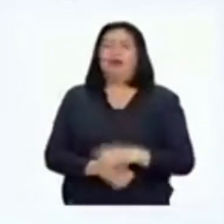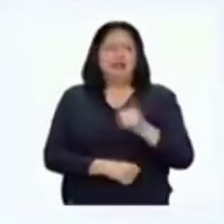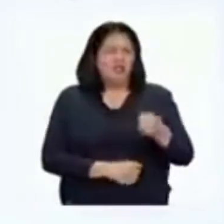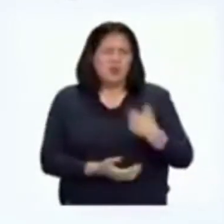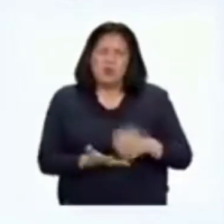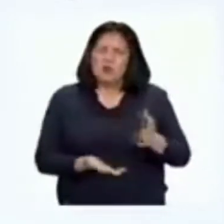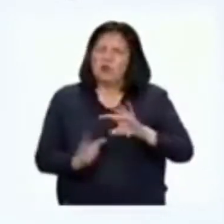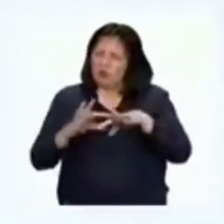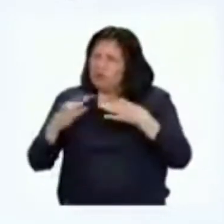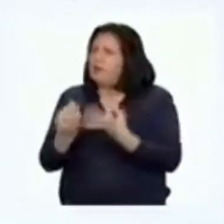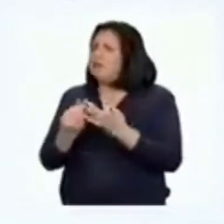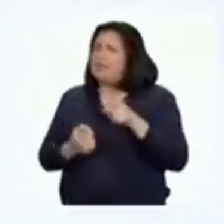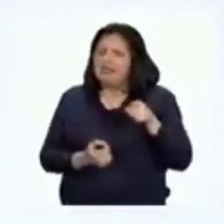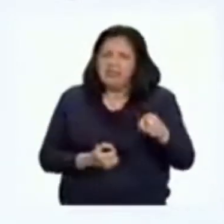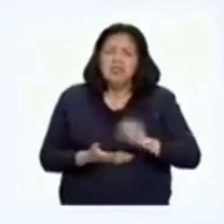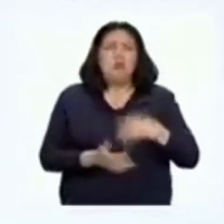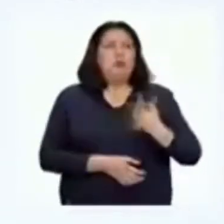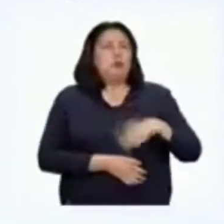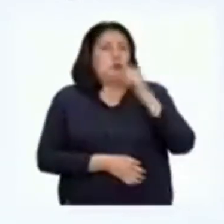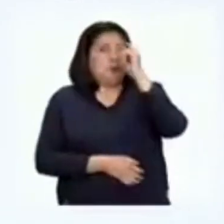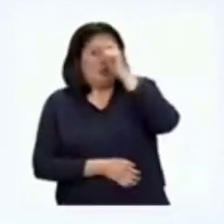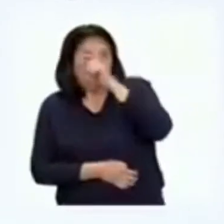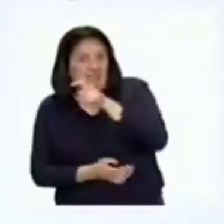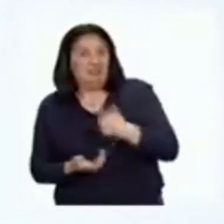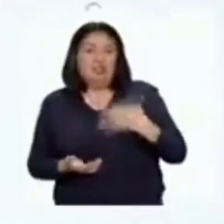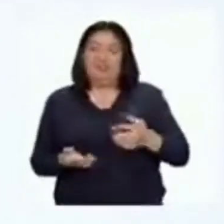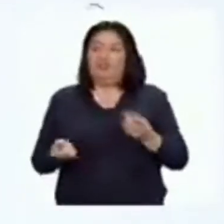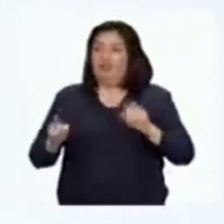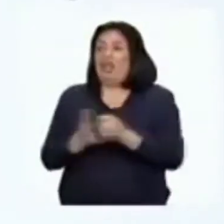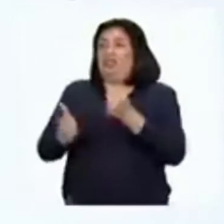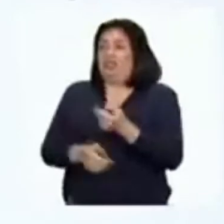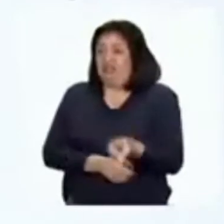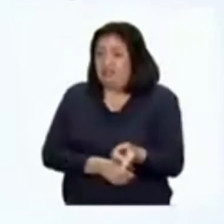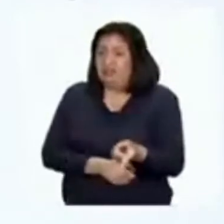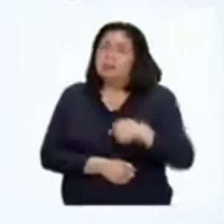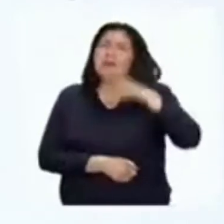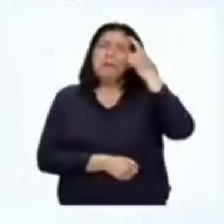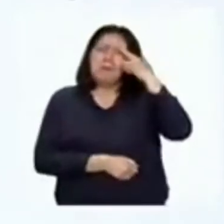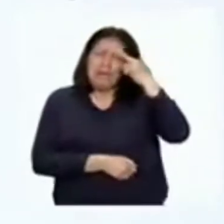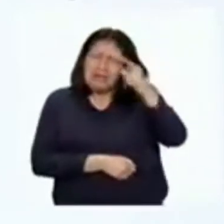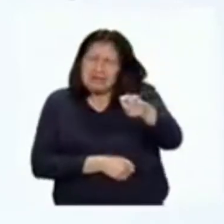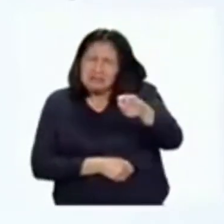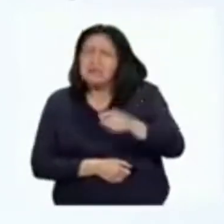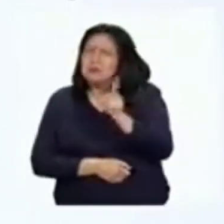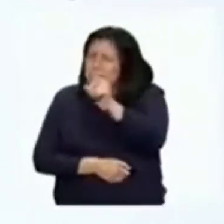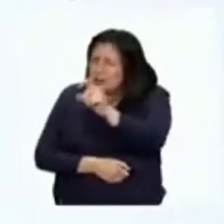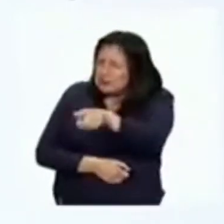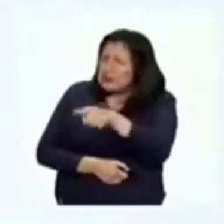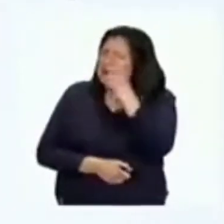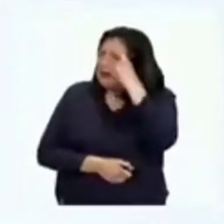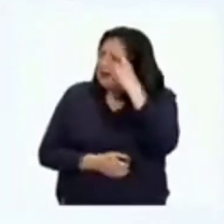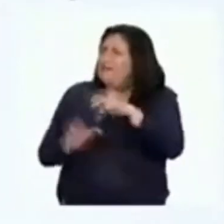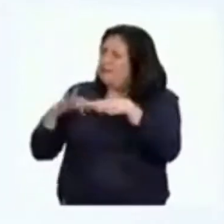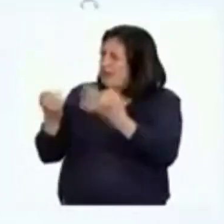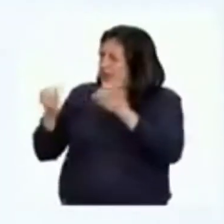¿Enfrentaron su familia y él situaciones adversas con el accidente? ¿Crees que su familia lo apoyó para que él pueda